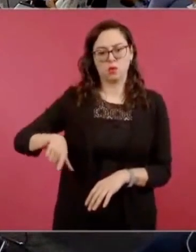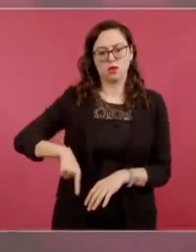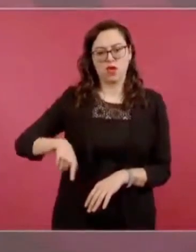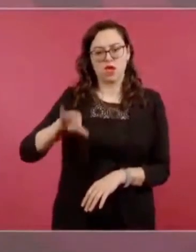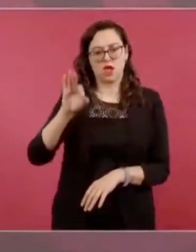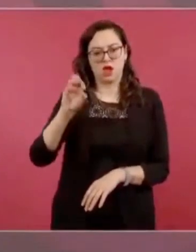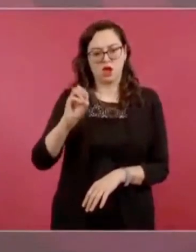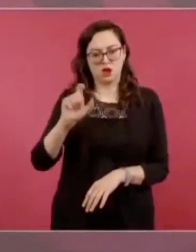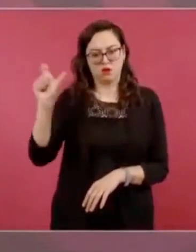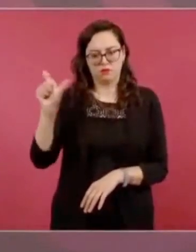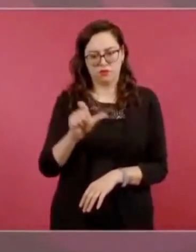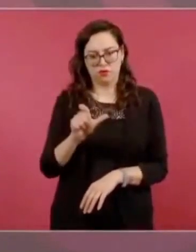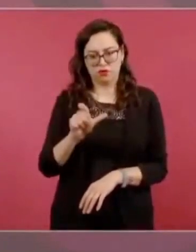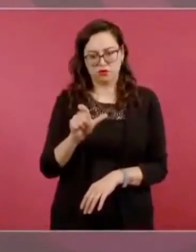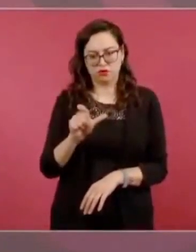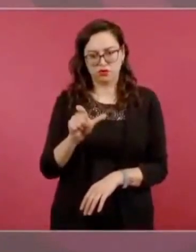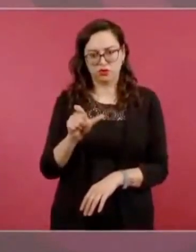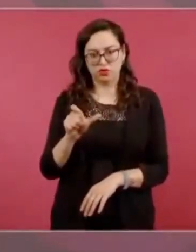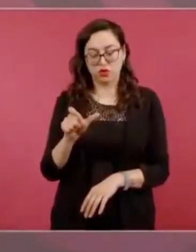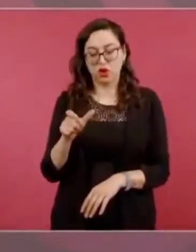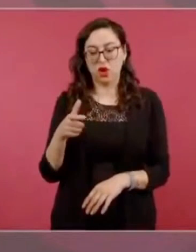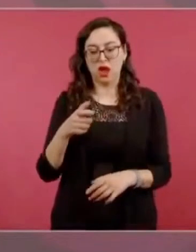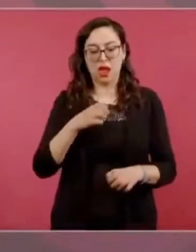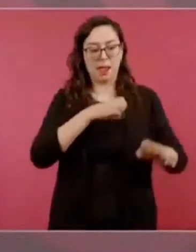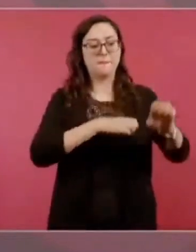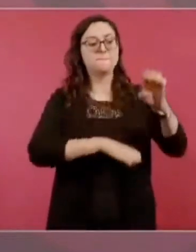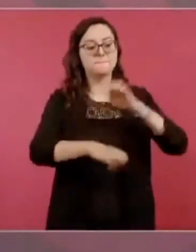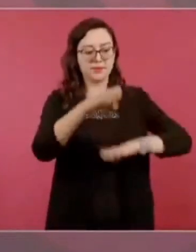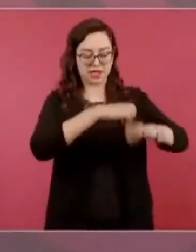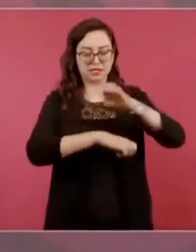a Jumex, a Jugos del Valle.